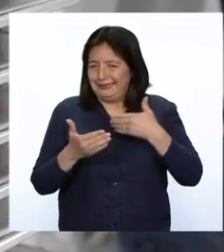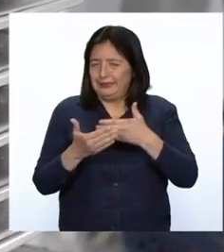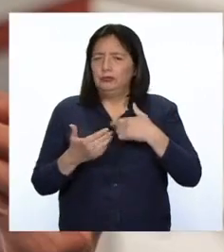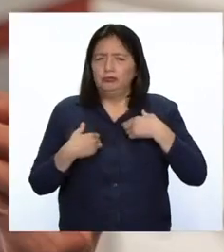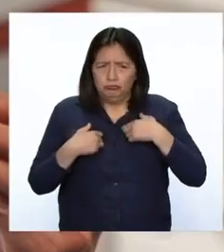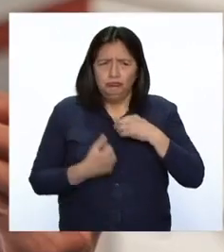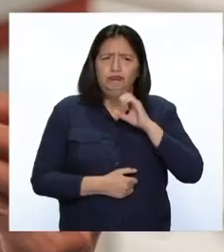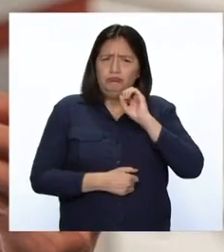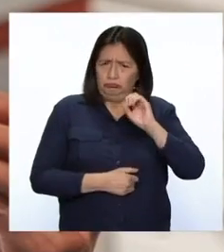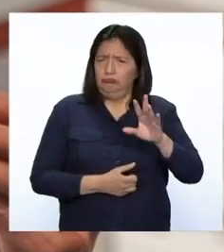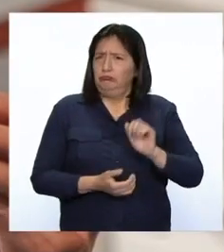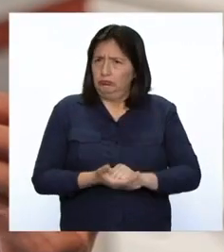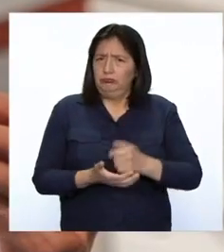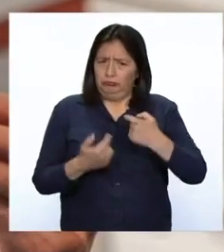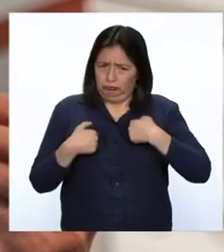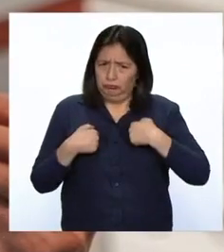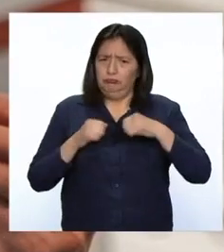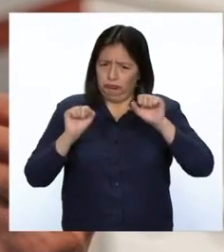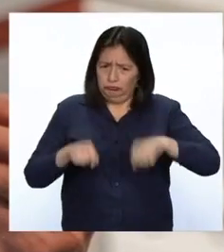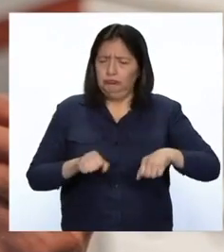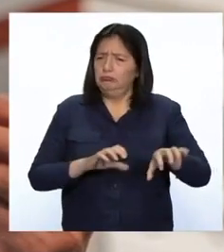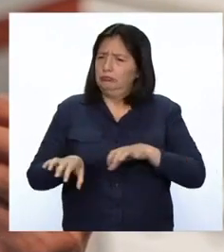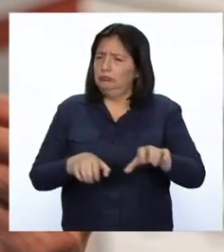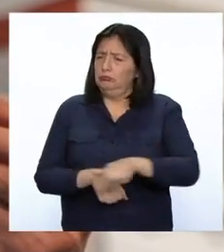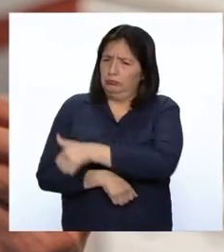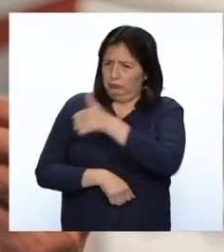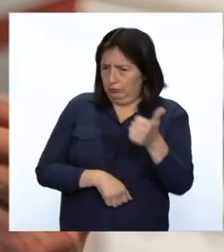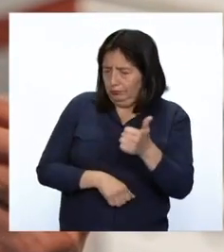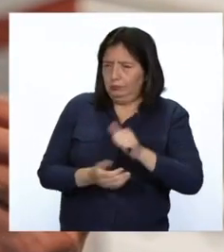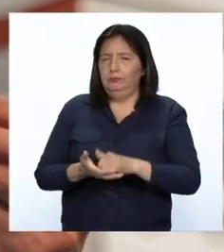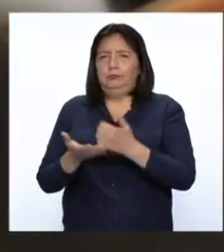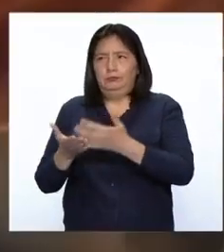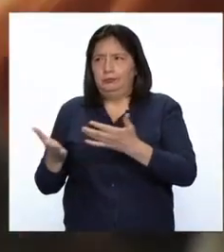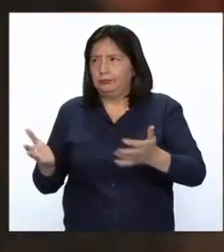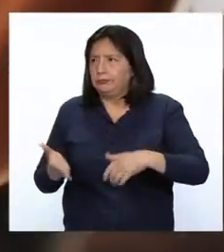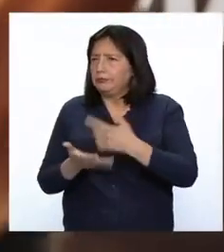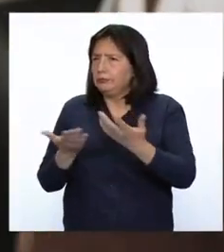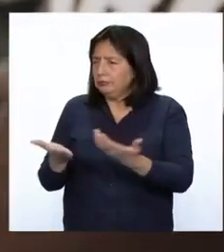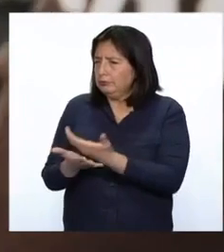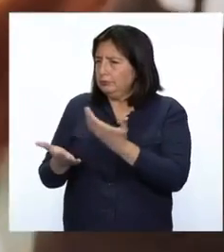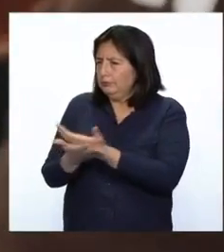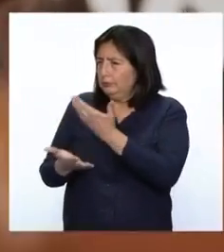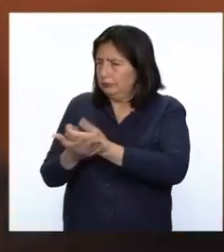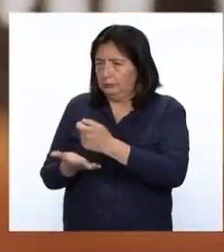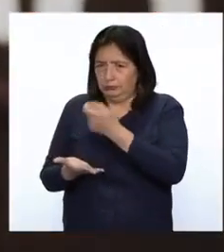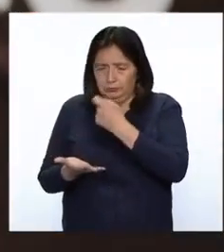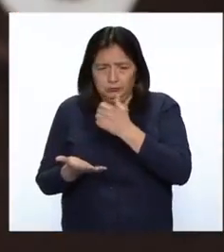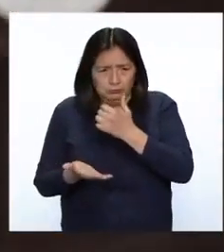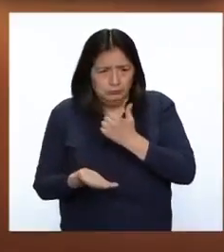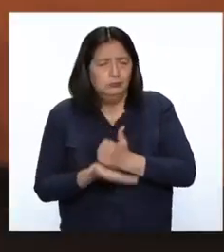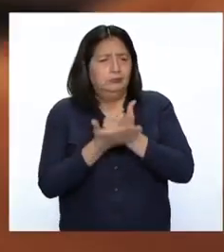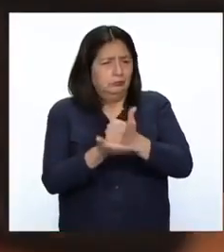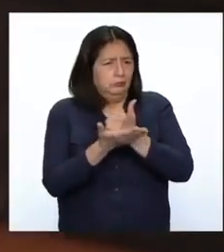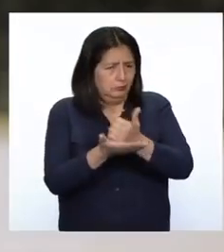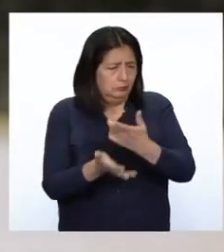doy mención que también estoy desarrollando otros productos de innovación para poder ayudar y para seguir contribuyendo al Estado. Y